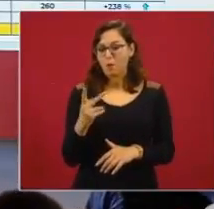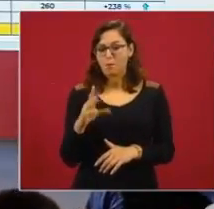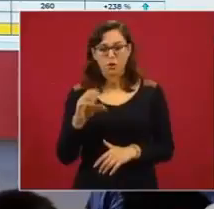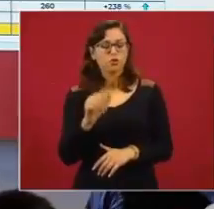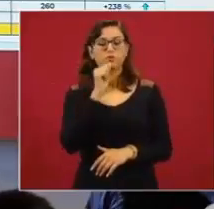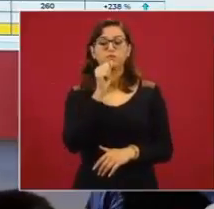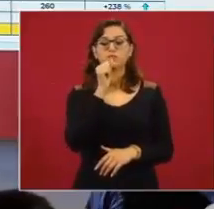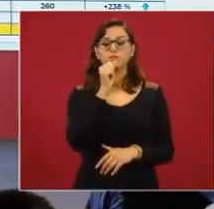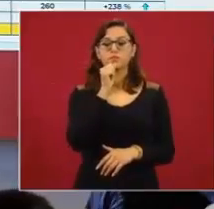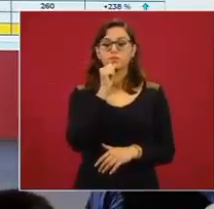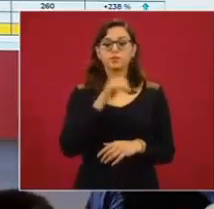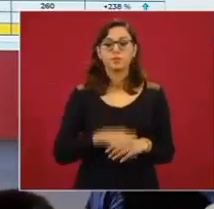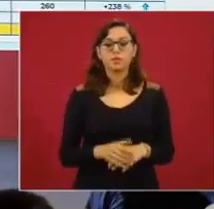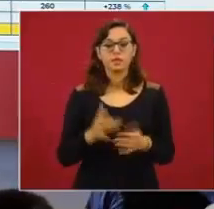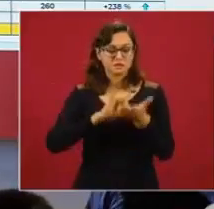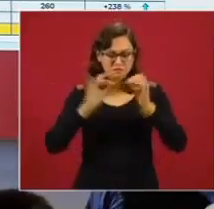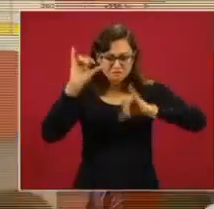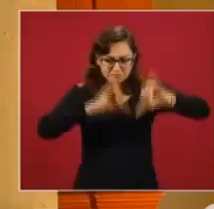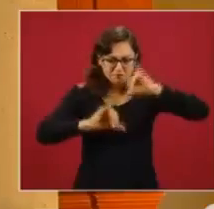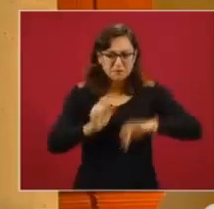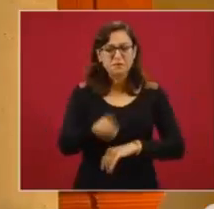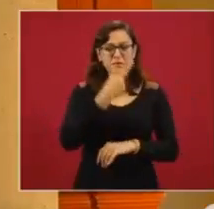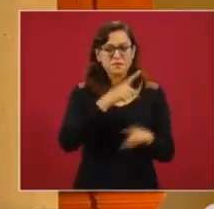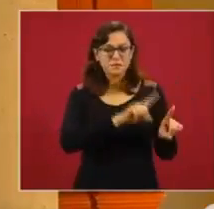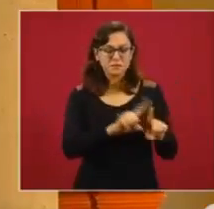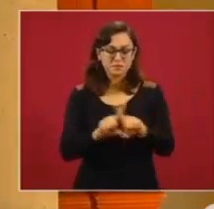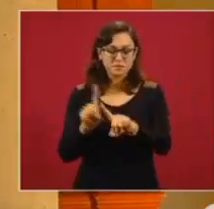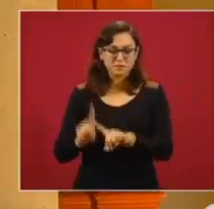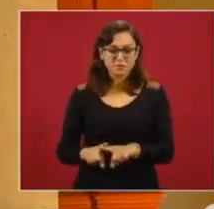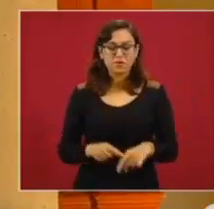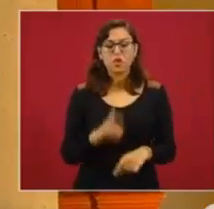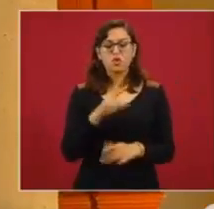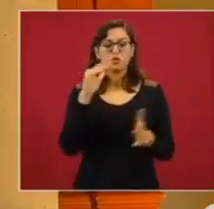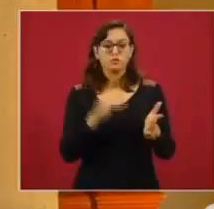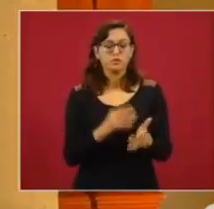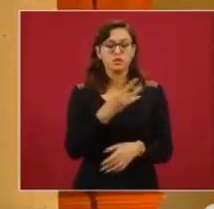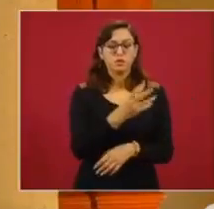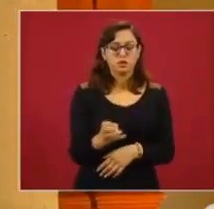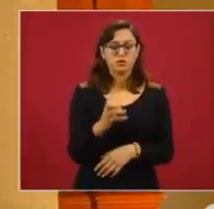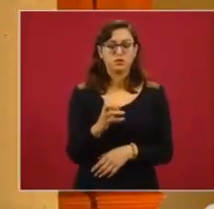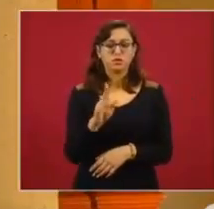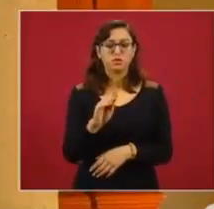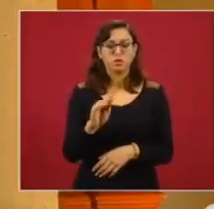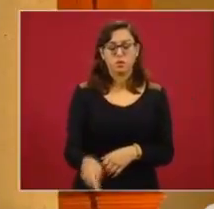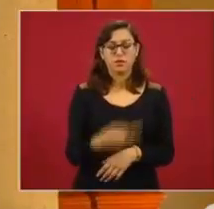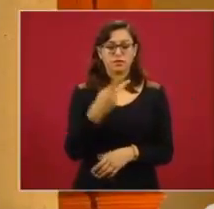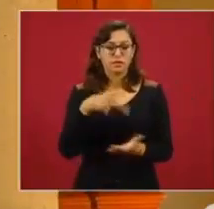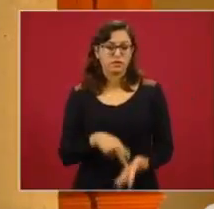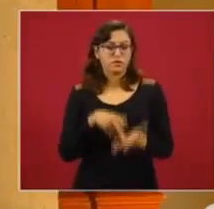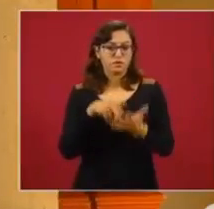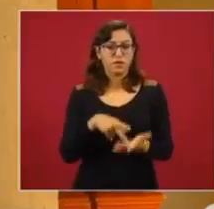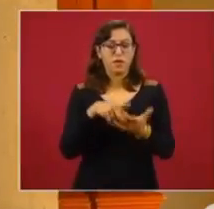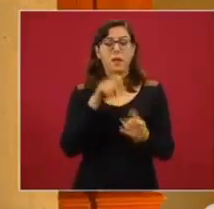.179. En lo que va del año, 2.492 kilogramos. En